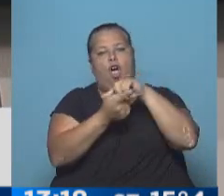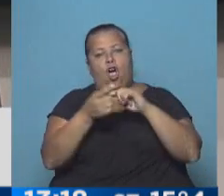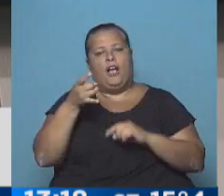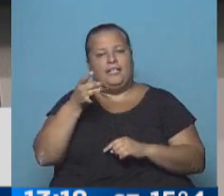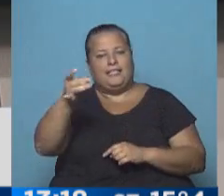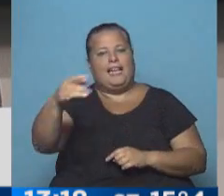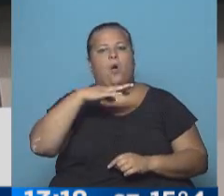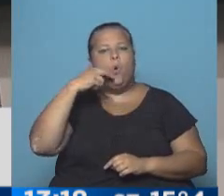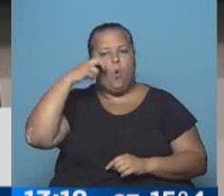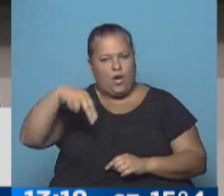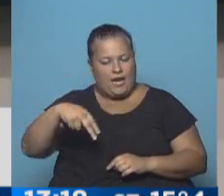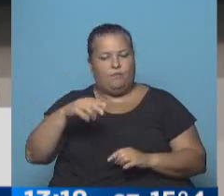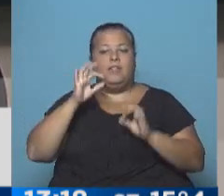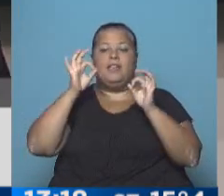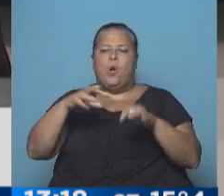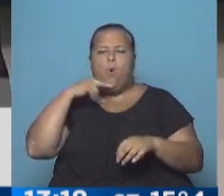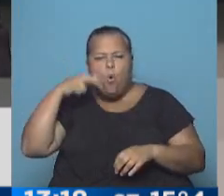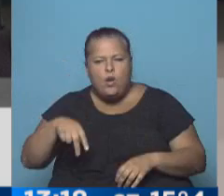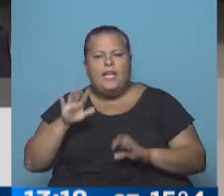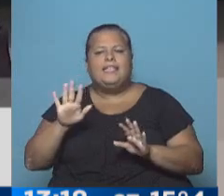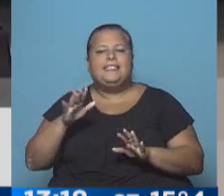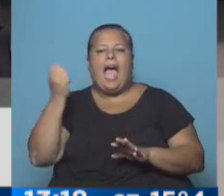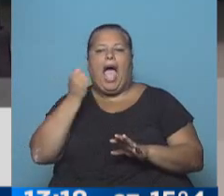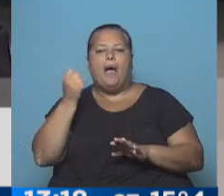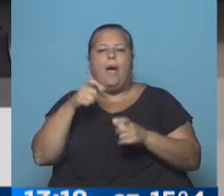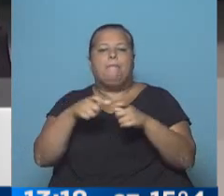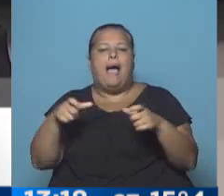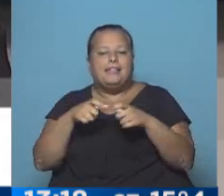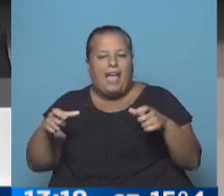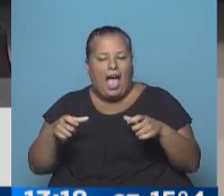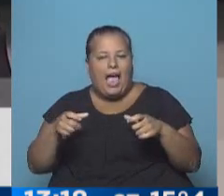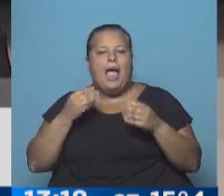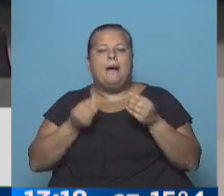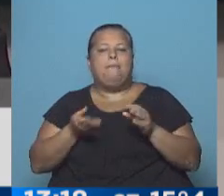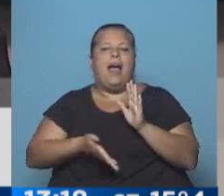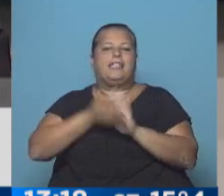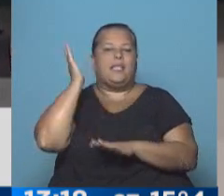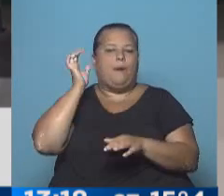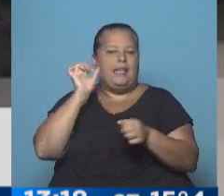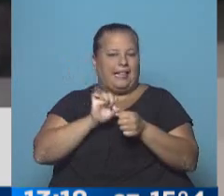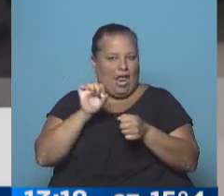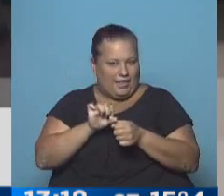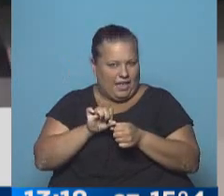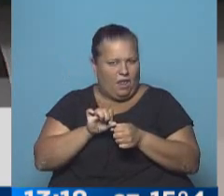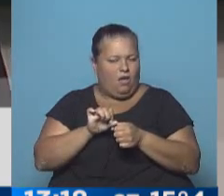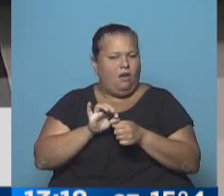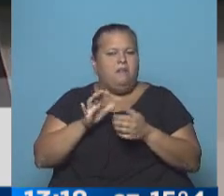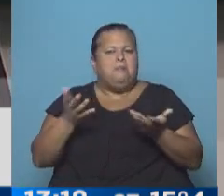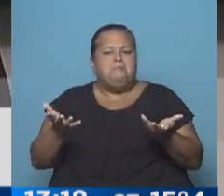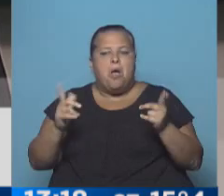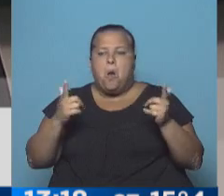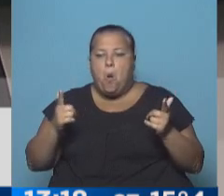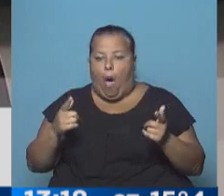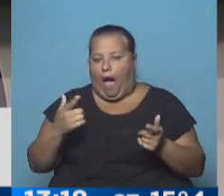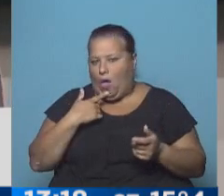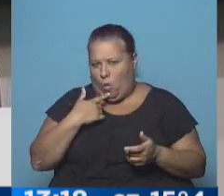tren hasta Junín. Y cuando lo encuentran en Junín es porque estaba tratando de sacar un pasaje para Santiago del Estero. O sea, no hay ningún